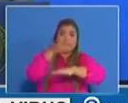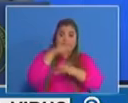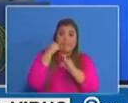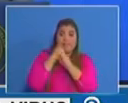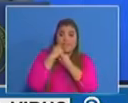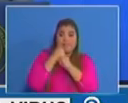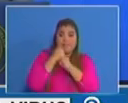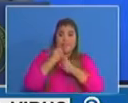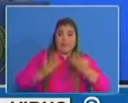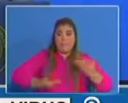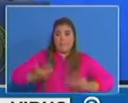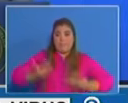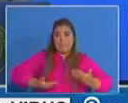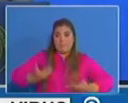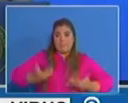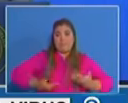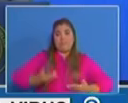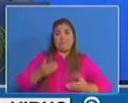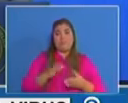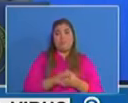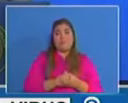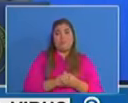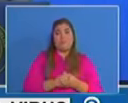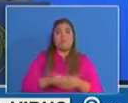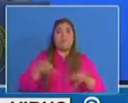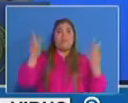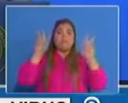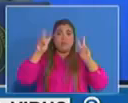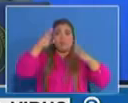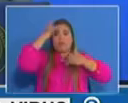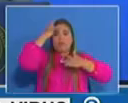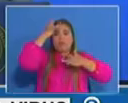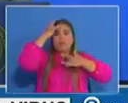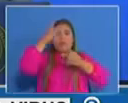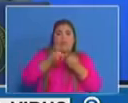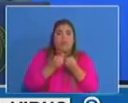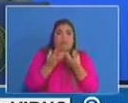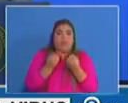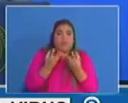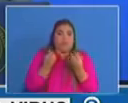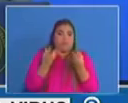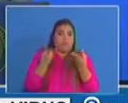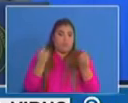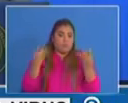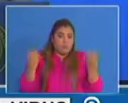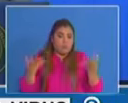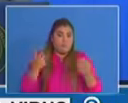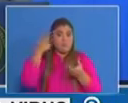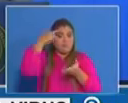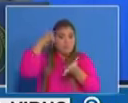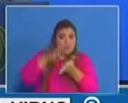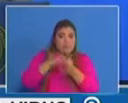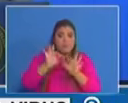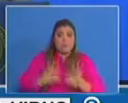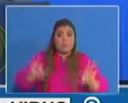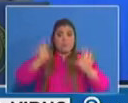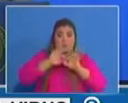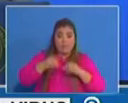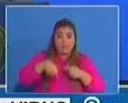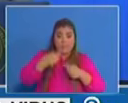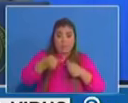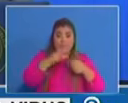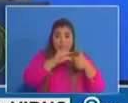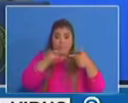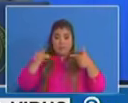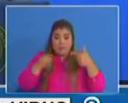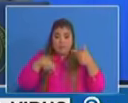continuamente y quiere decir que es uno de los puntos claves para el seguimiento en las siguientes semanas para